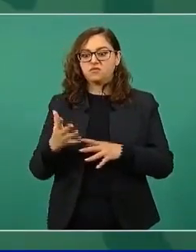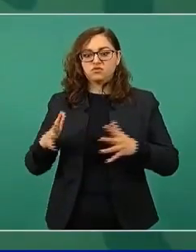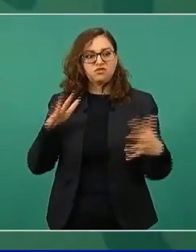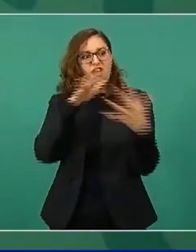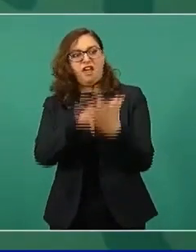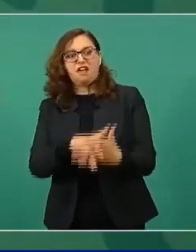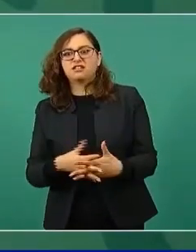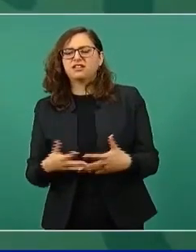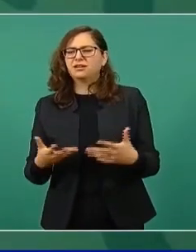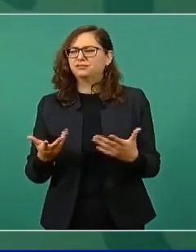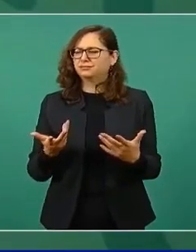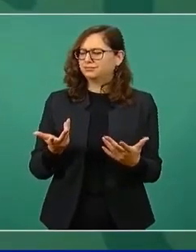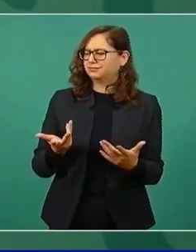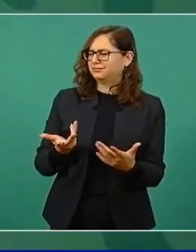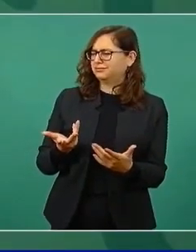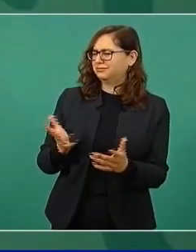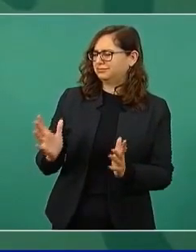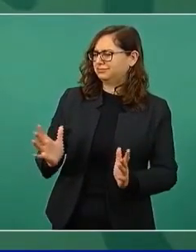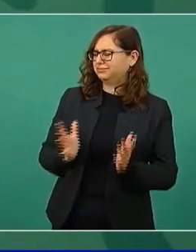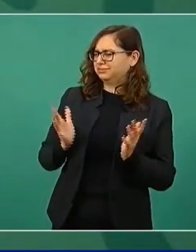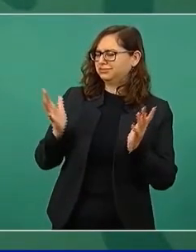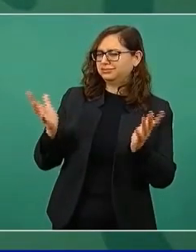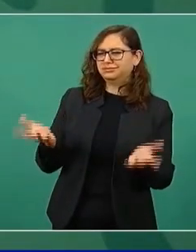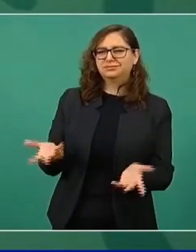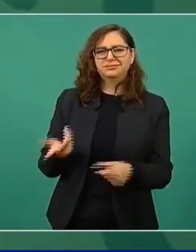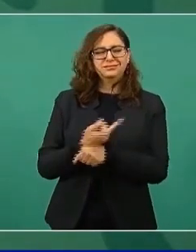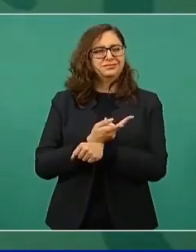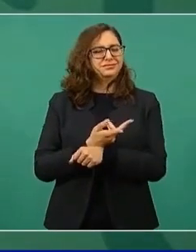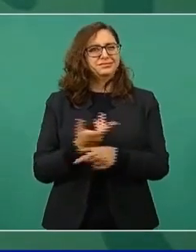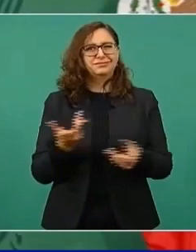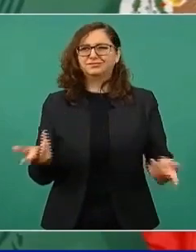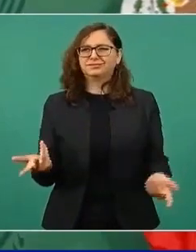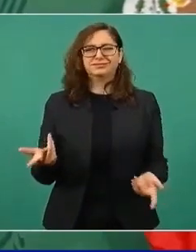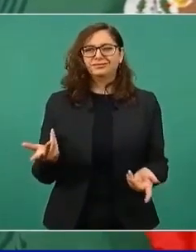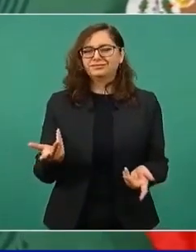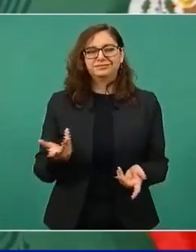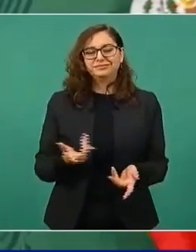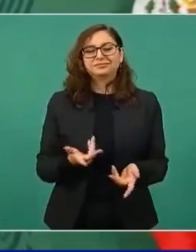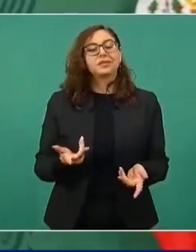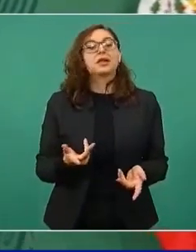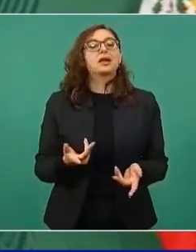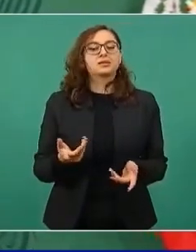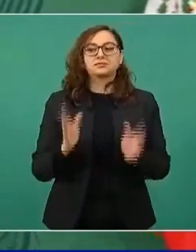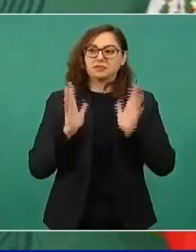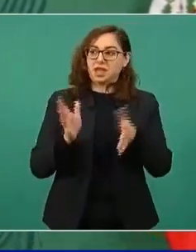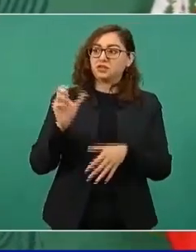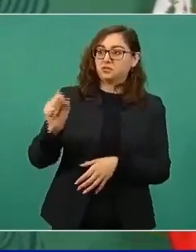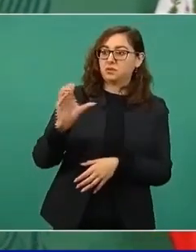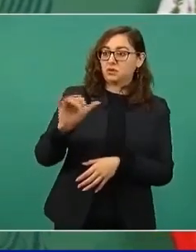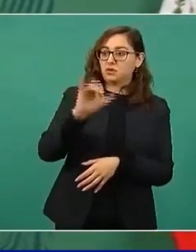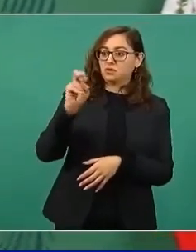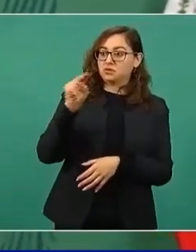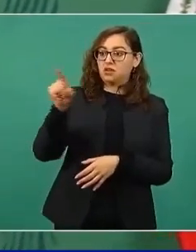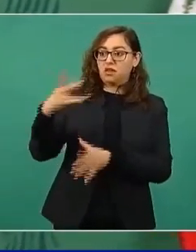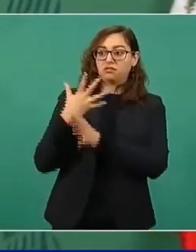que hay que informar y hay que transparentar